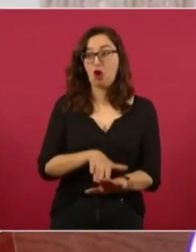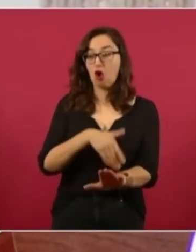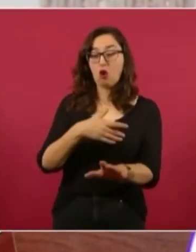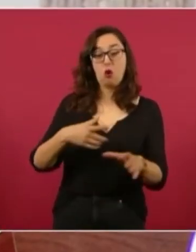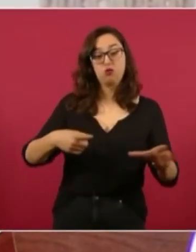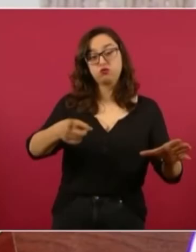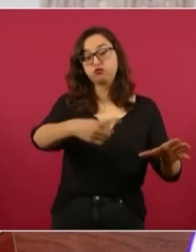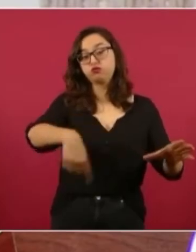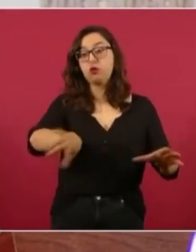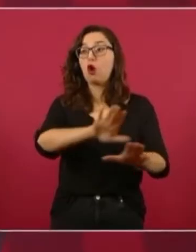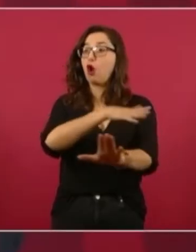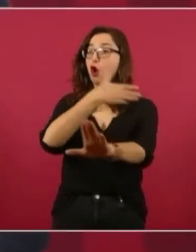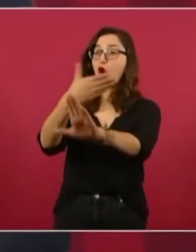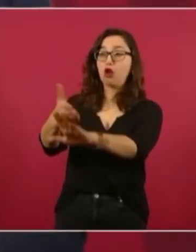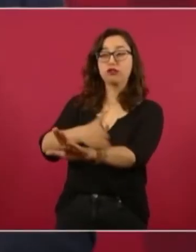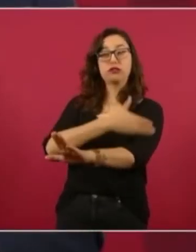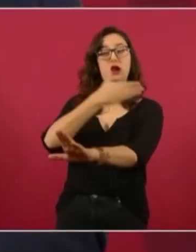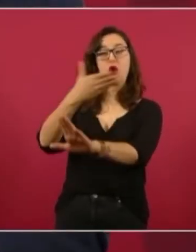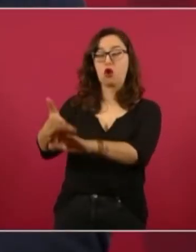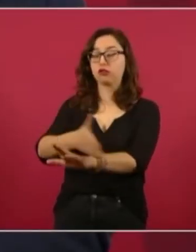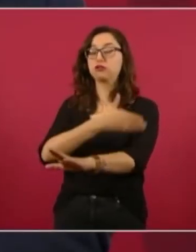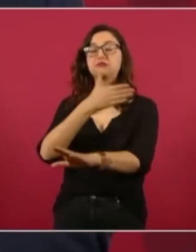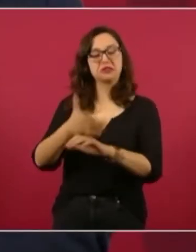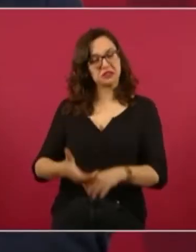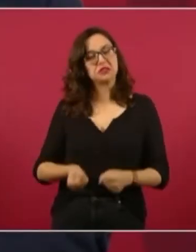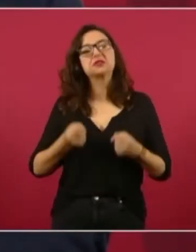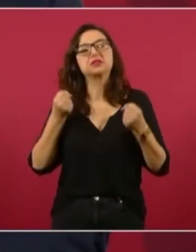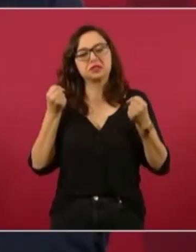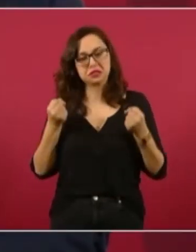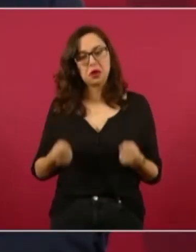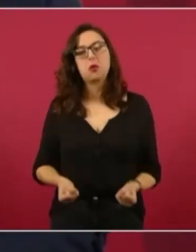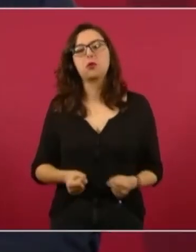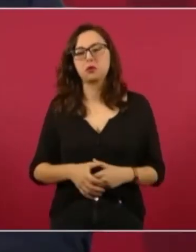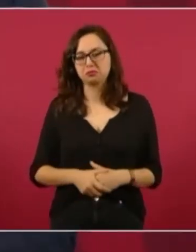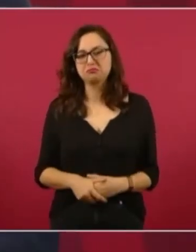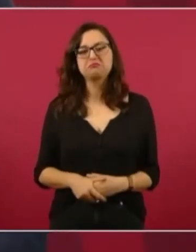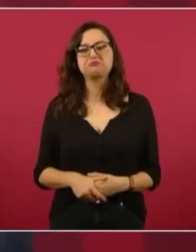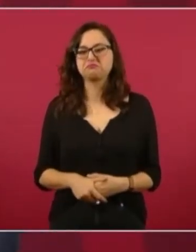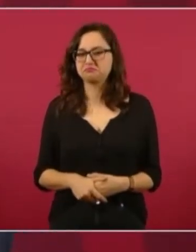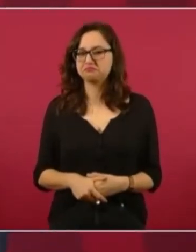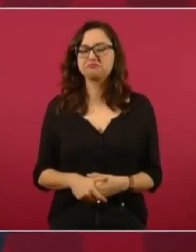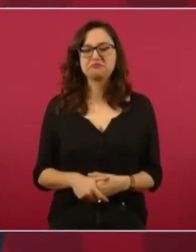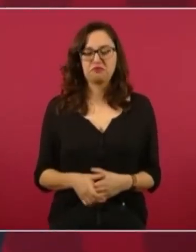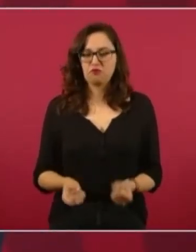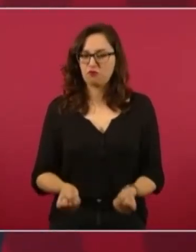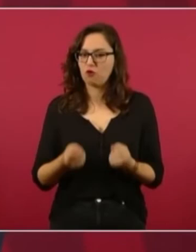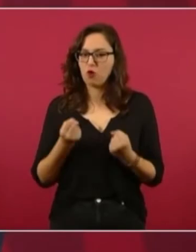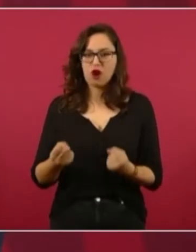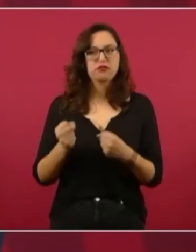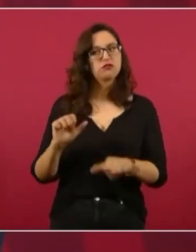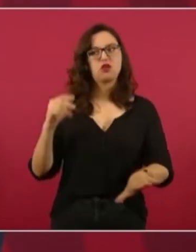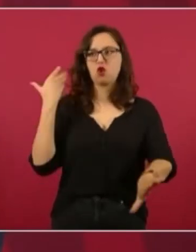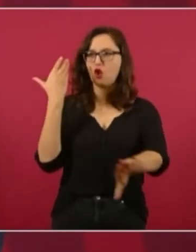muy activa, fuerte,